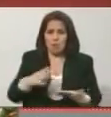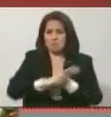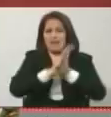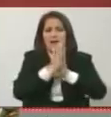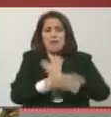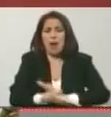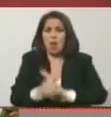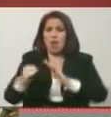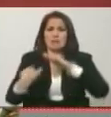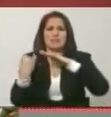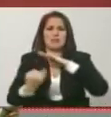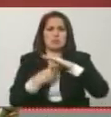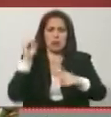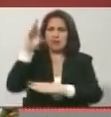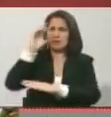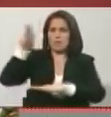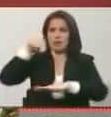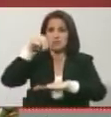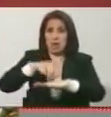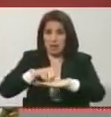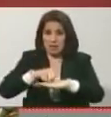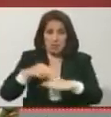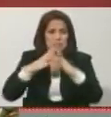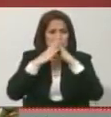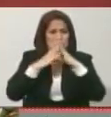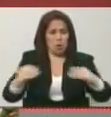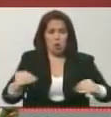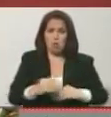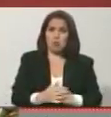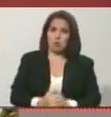institución, sino que acabaron hasta el Palacio Federal Legislativo.